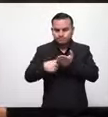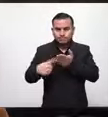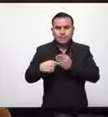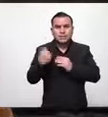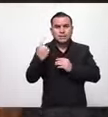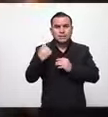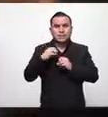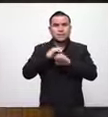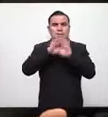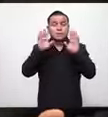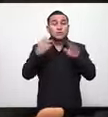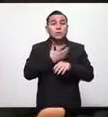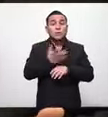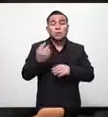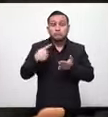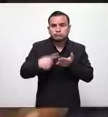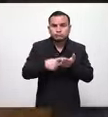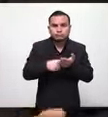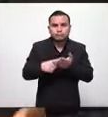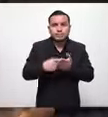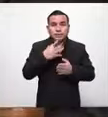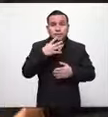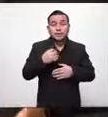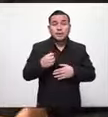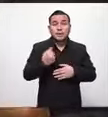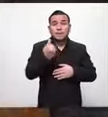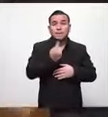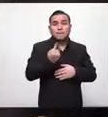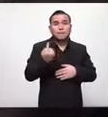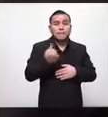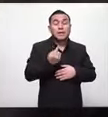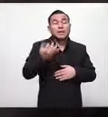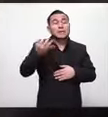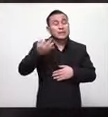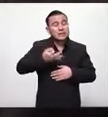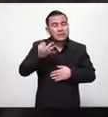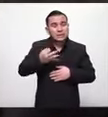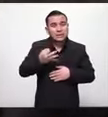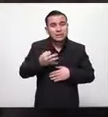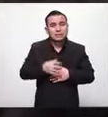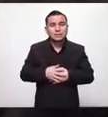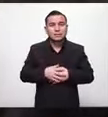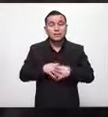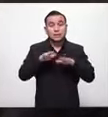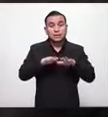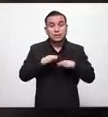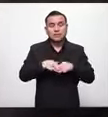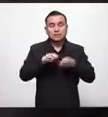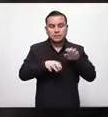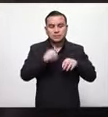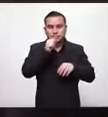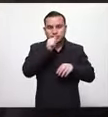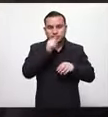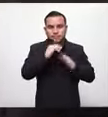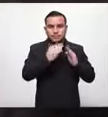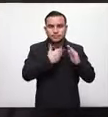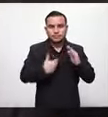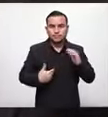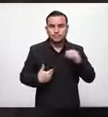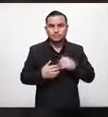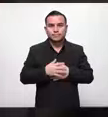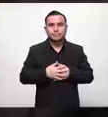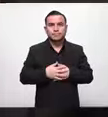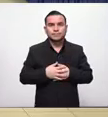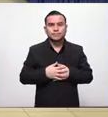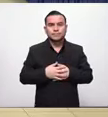entendamos y dialoguemos nuestra gente lo necesita urgentemente gracias secretario gracias